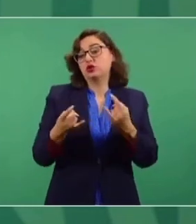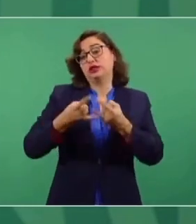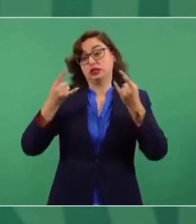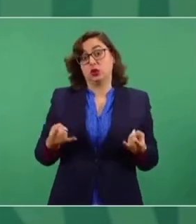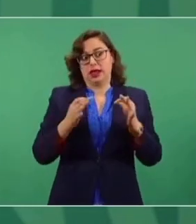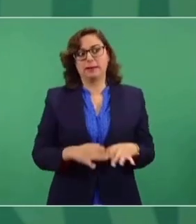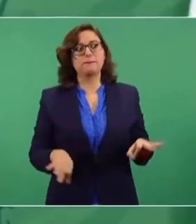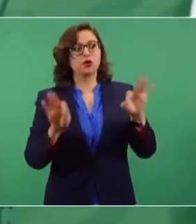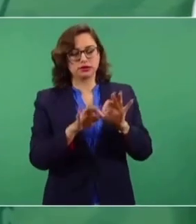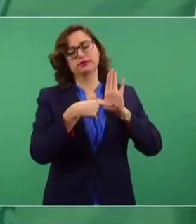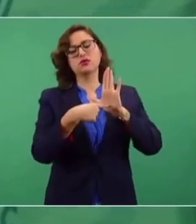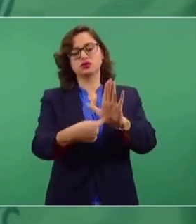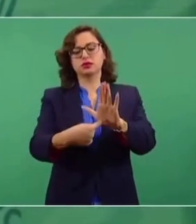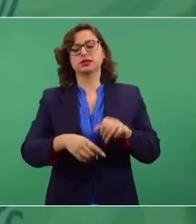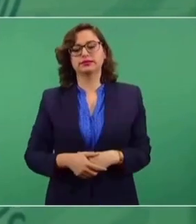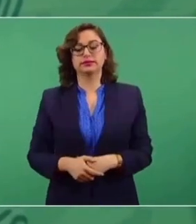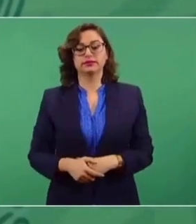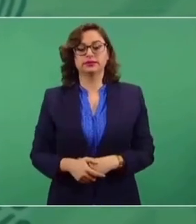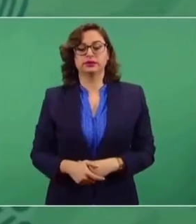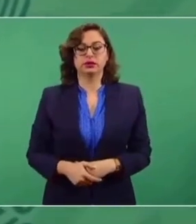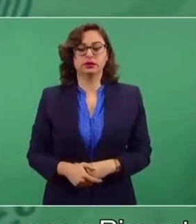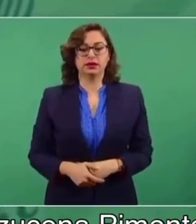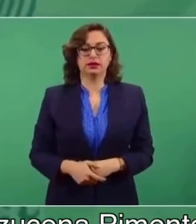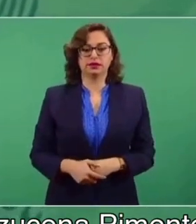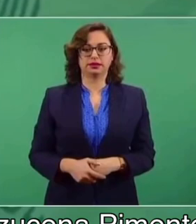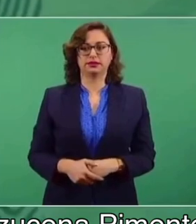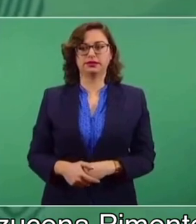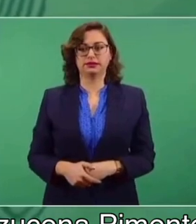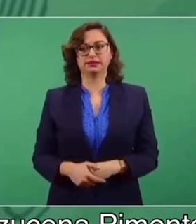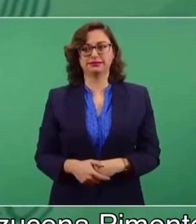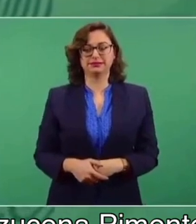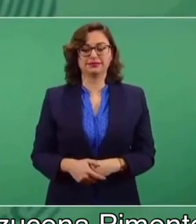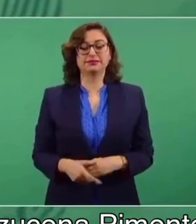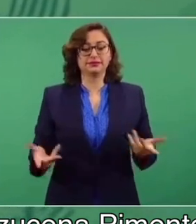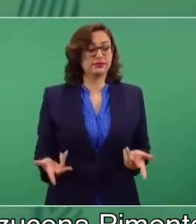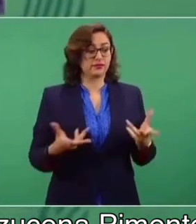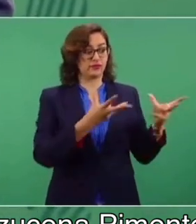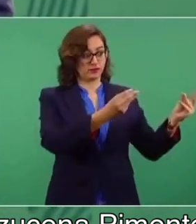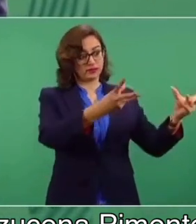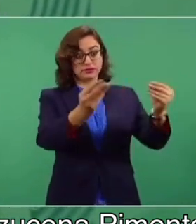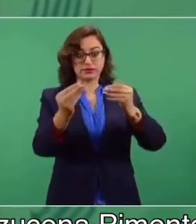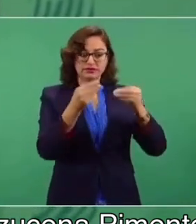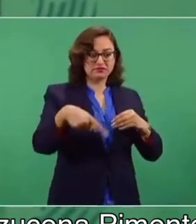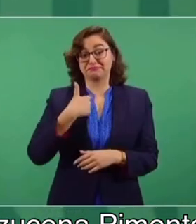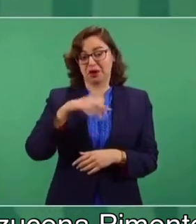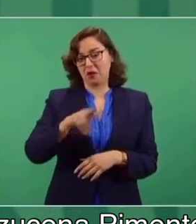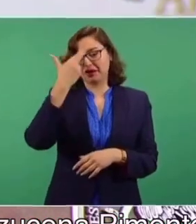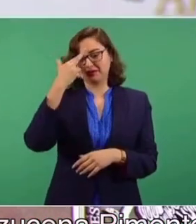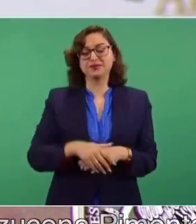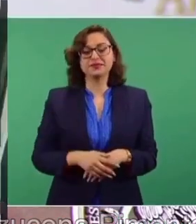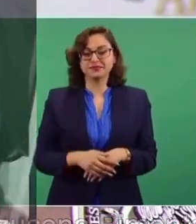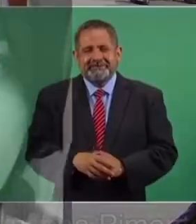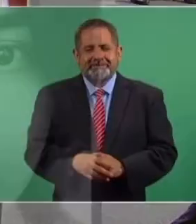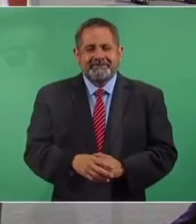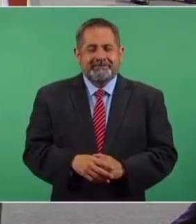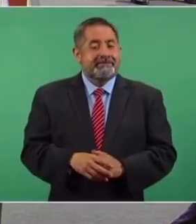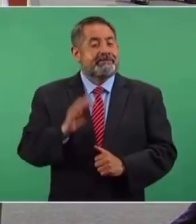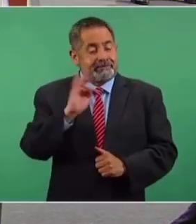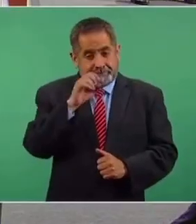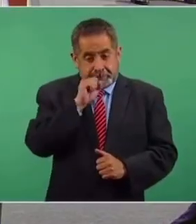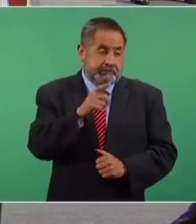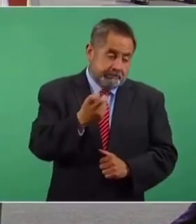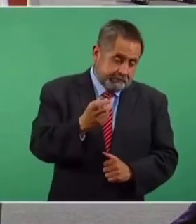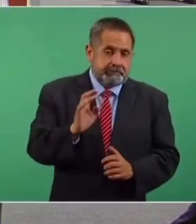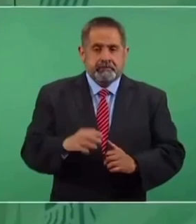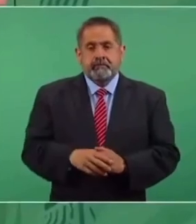personajes que estaban involucrados, muchos medios de información. No olvidemos eso. Puede ser que